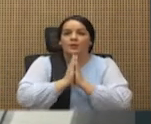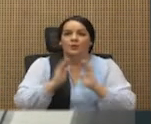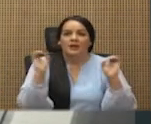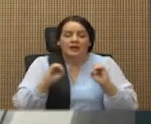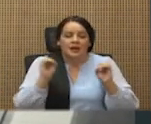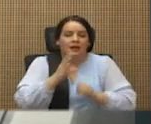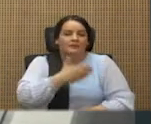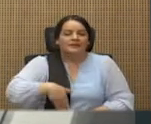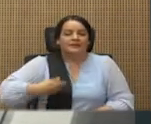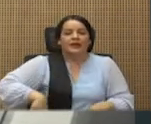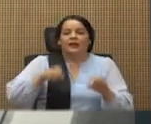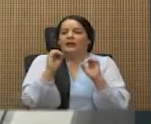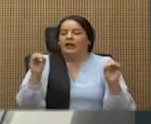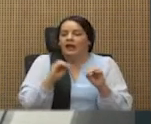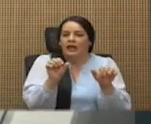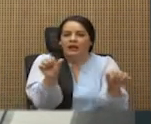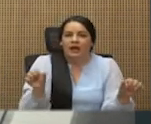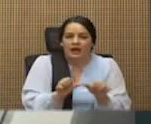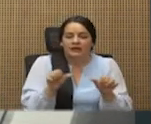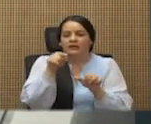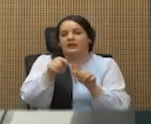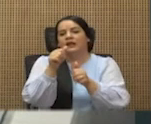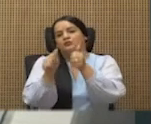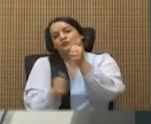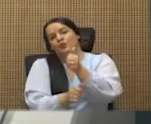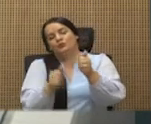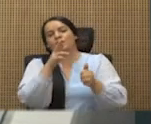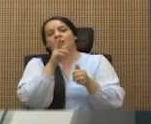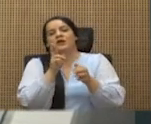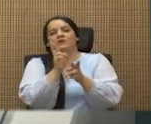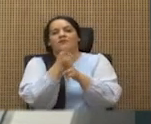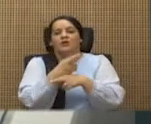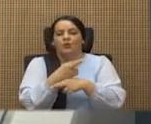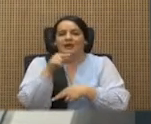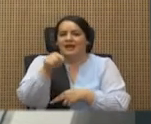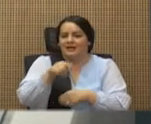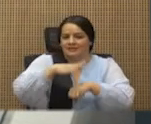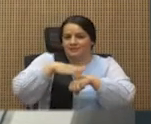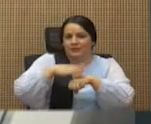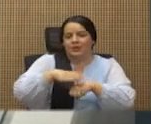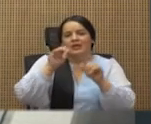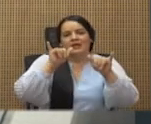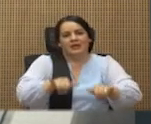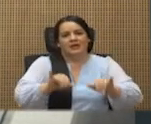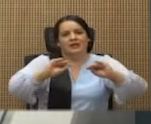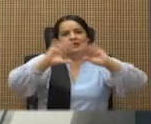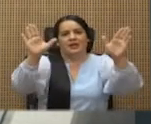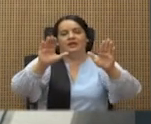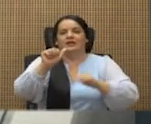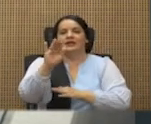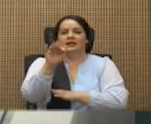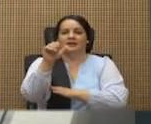pedido a nadie del área ni de la subregional con respecto a ese permiso. Quiero que se quede muy claro y en actas.